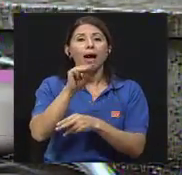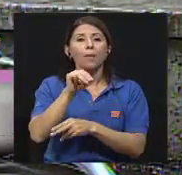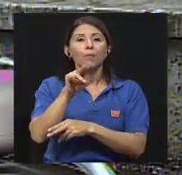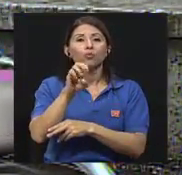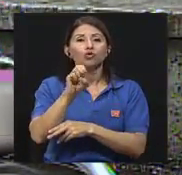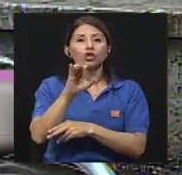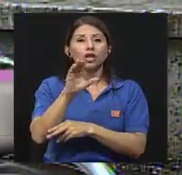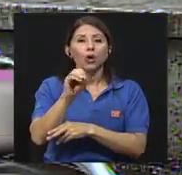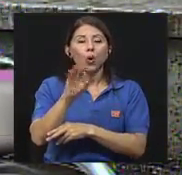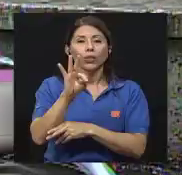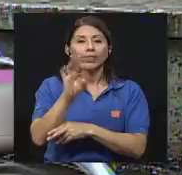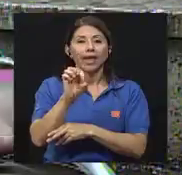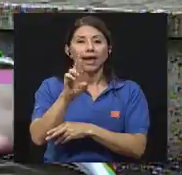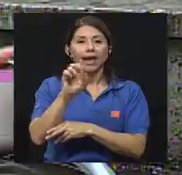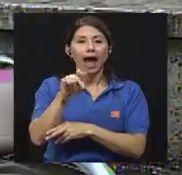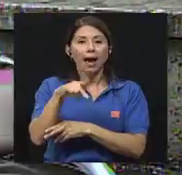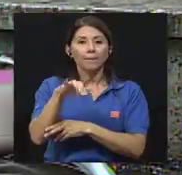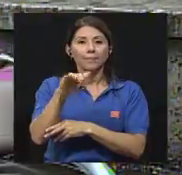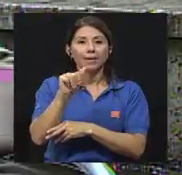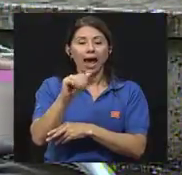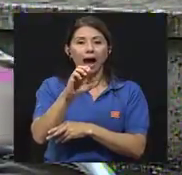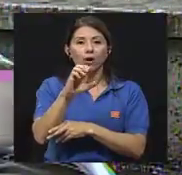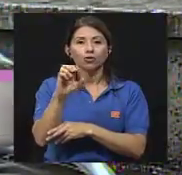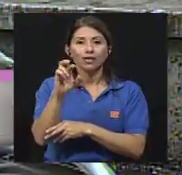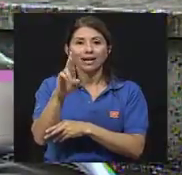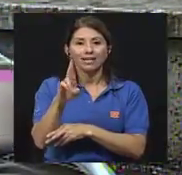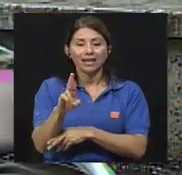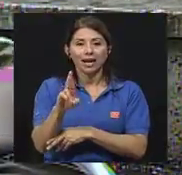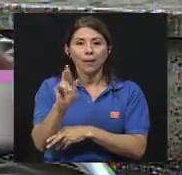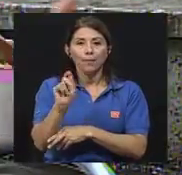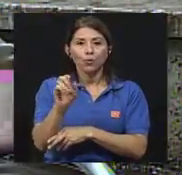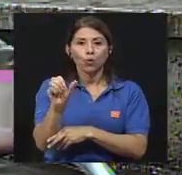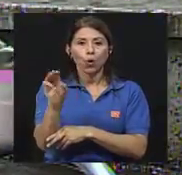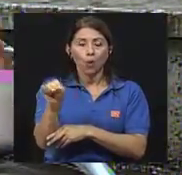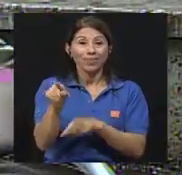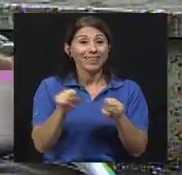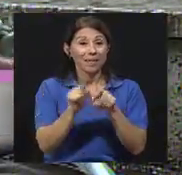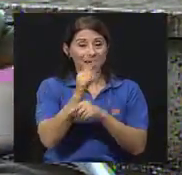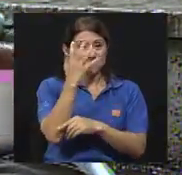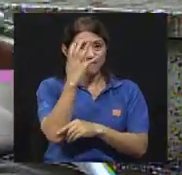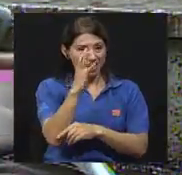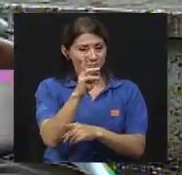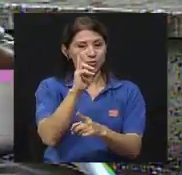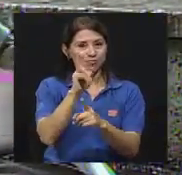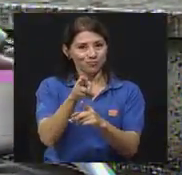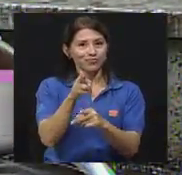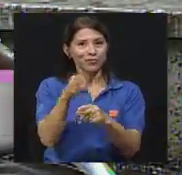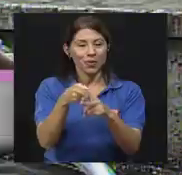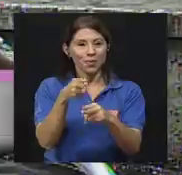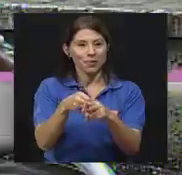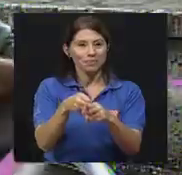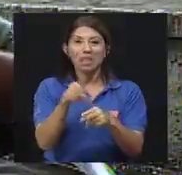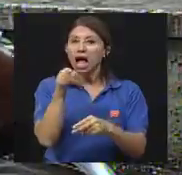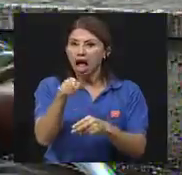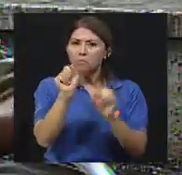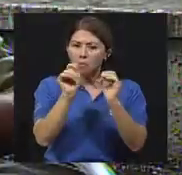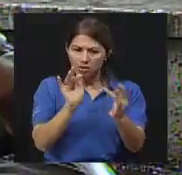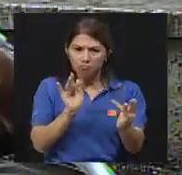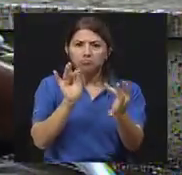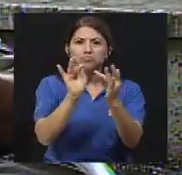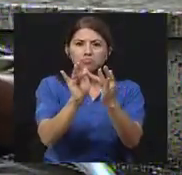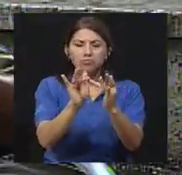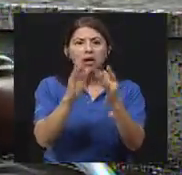musicoterapiacostarica.com, y una página en Facebook, también musicoterapiacostarica, que usualmente damos